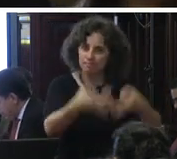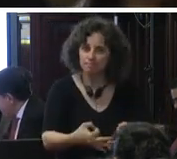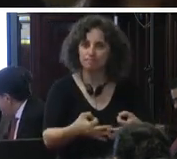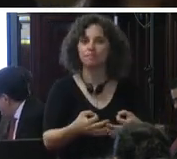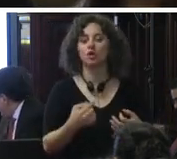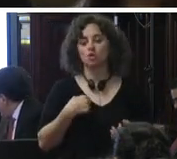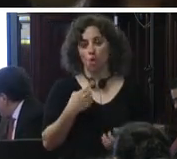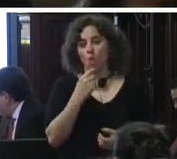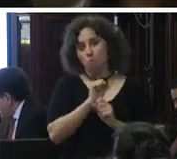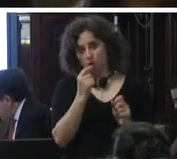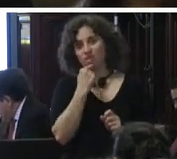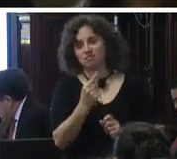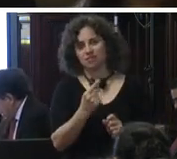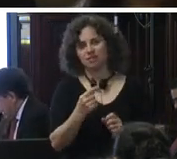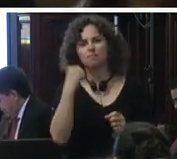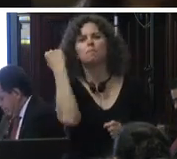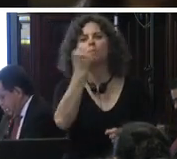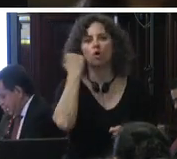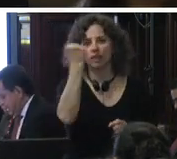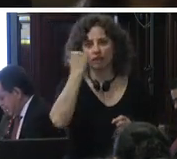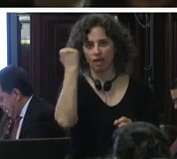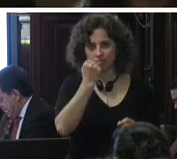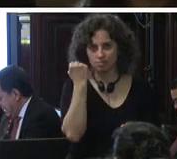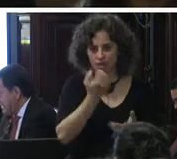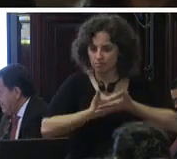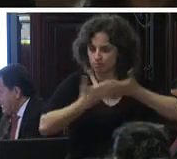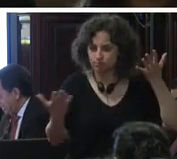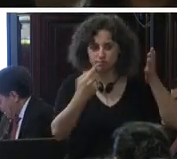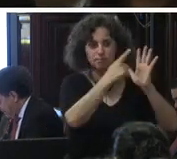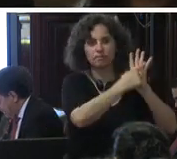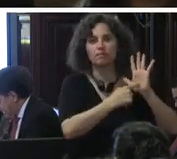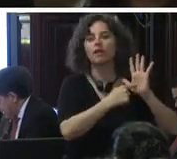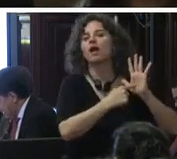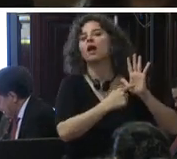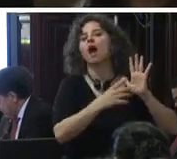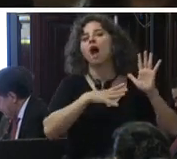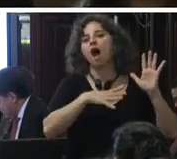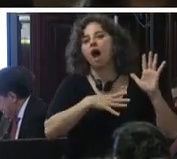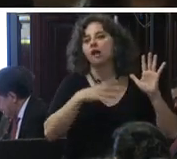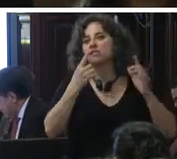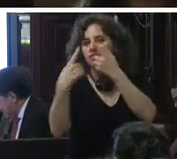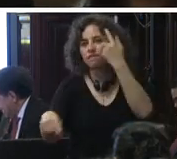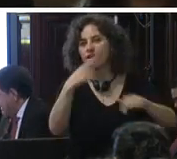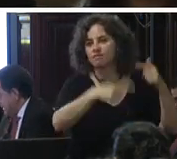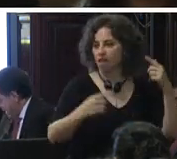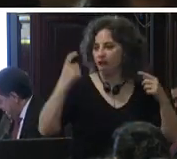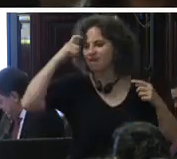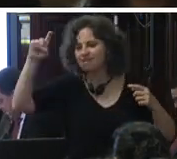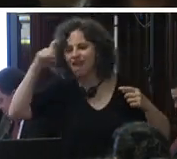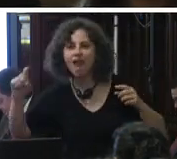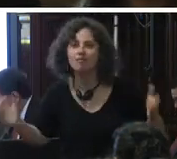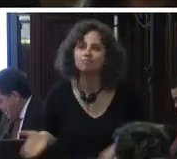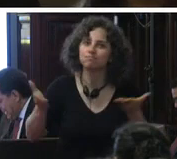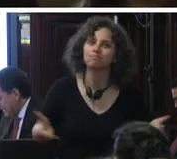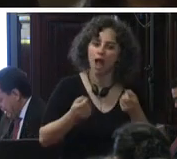permito señalar categóricamente que si bien actualmente existen diversas iniciativas destinadas